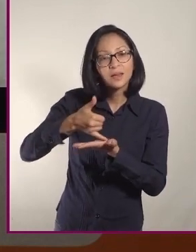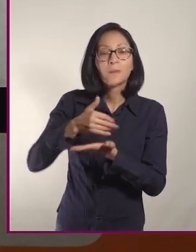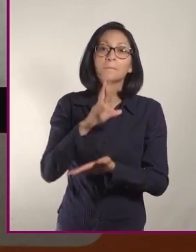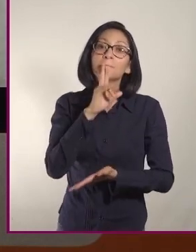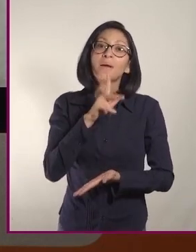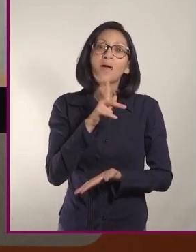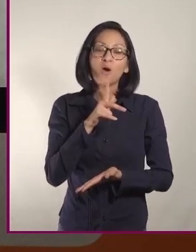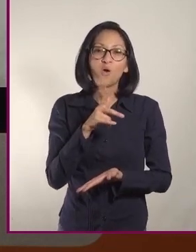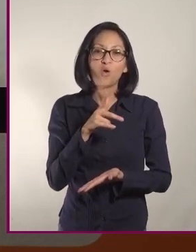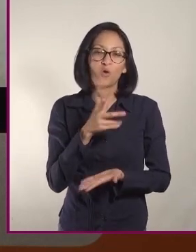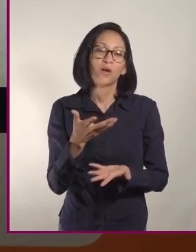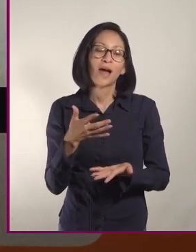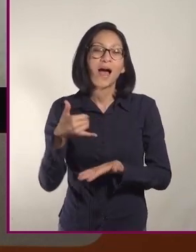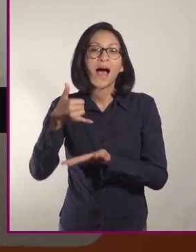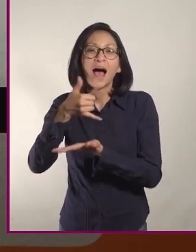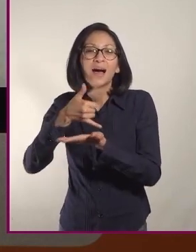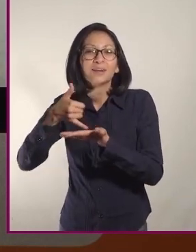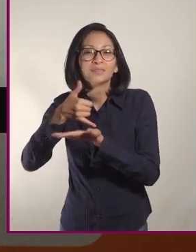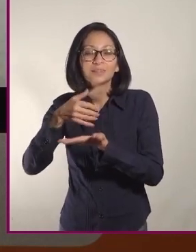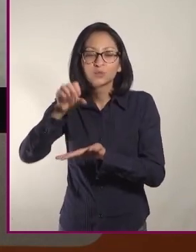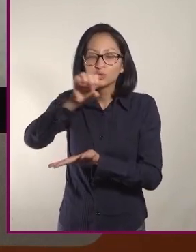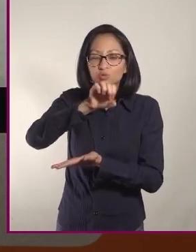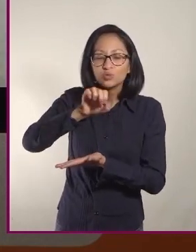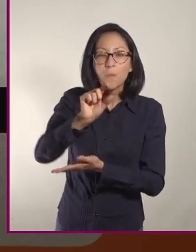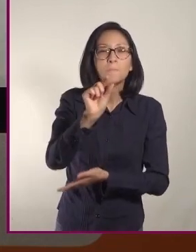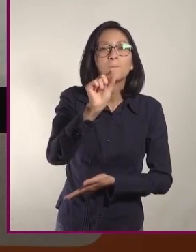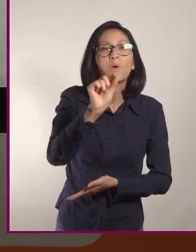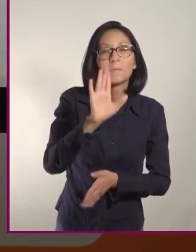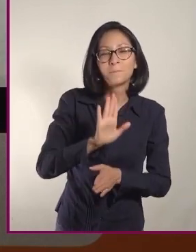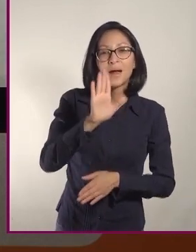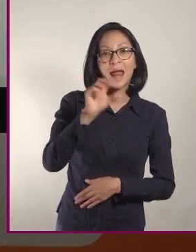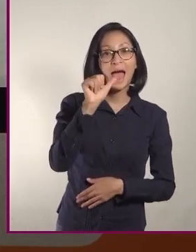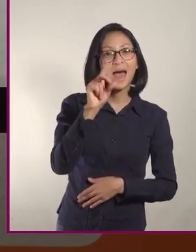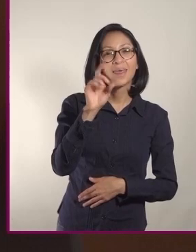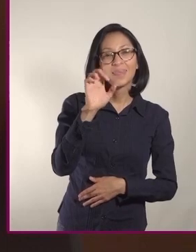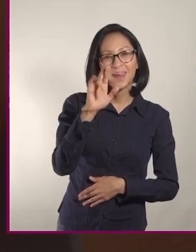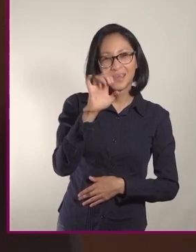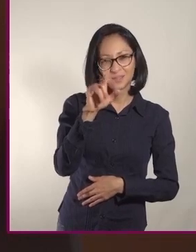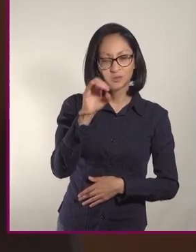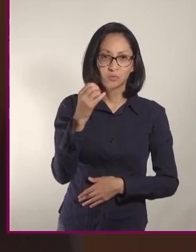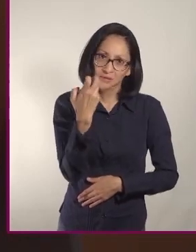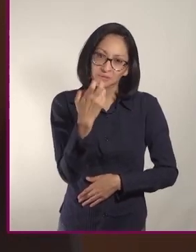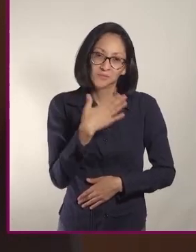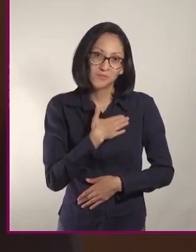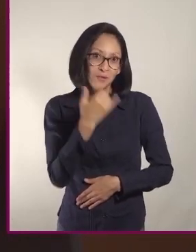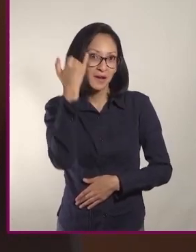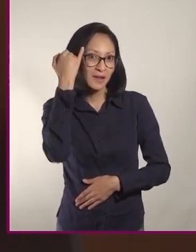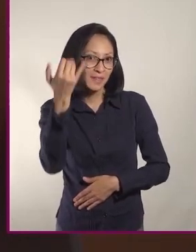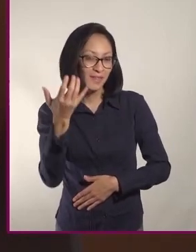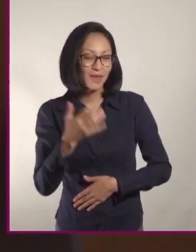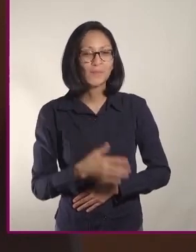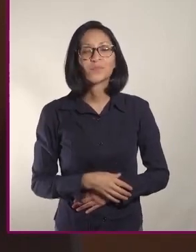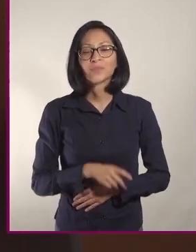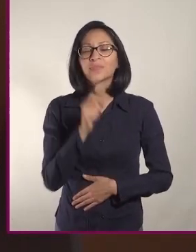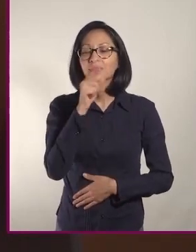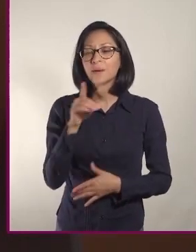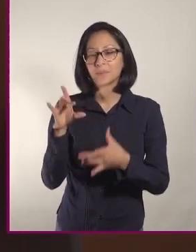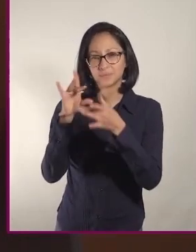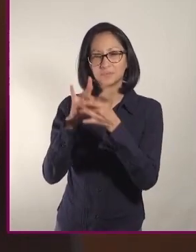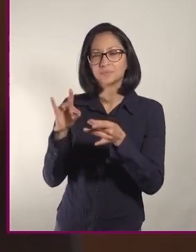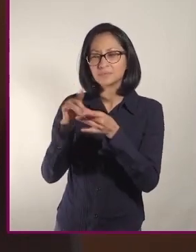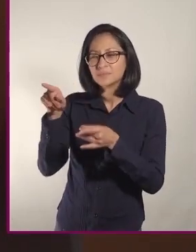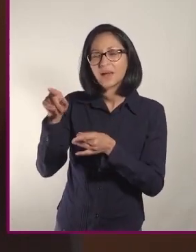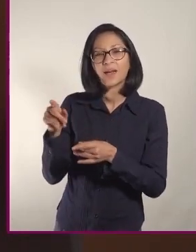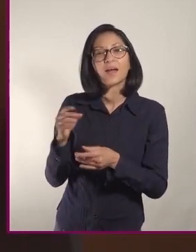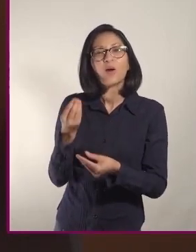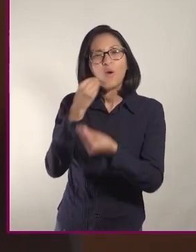utilizar el aceite como un aderezo también sería una buena idea. Jimena, hablando de ingredientes, ¿cuáles serían los